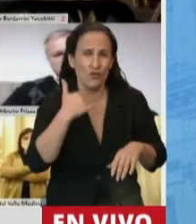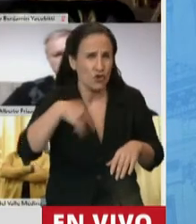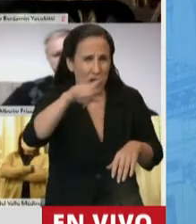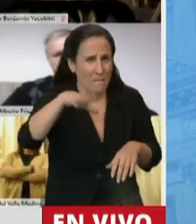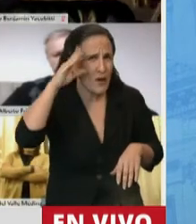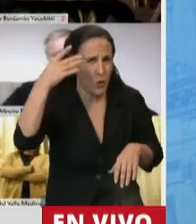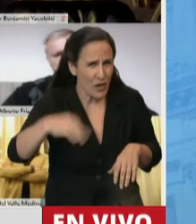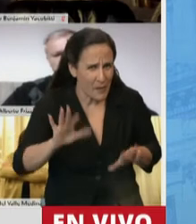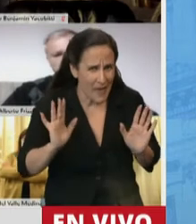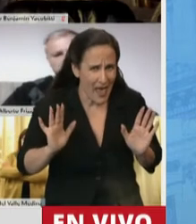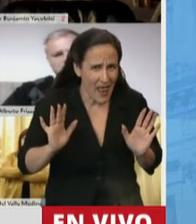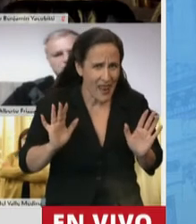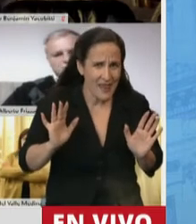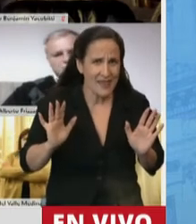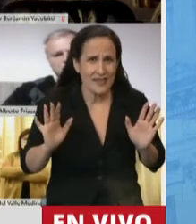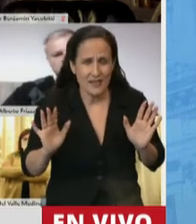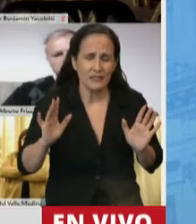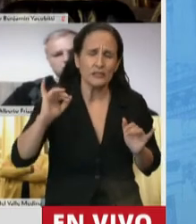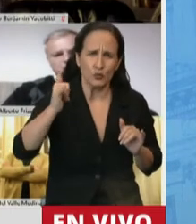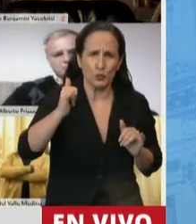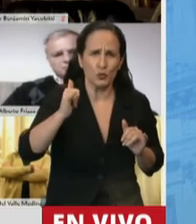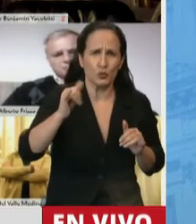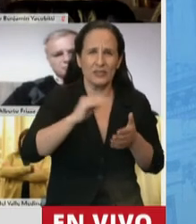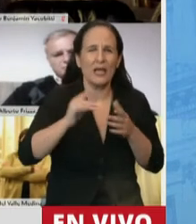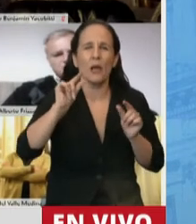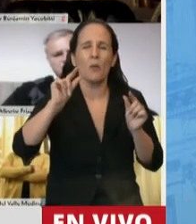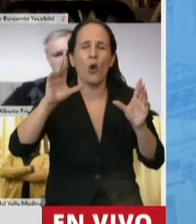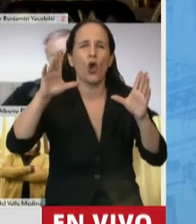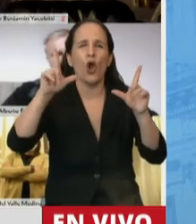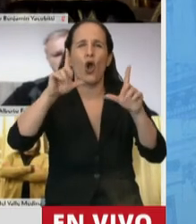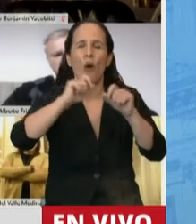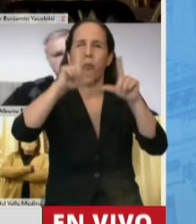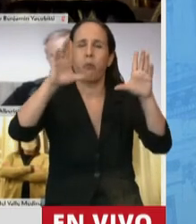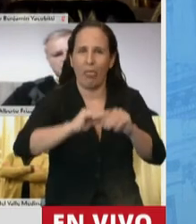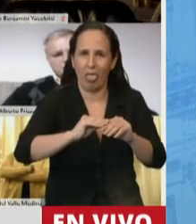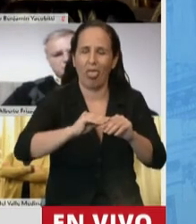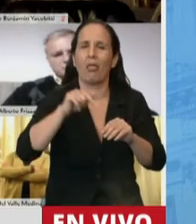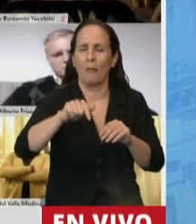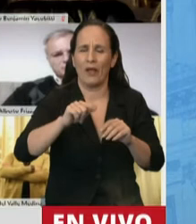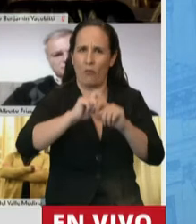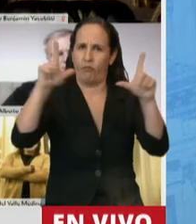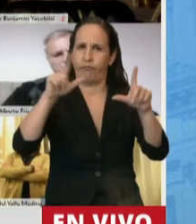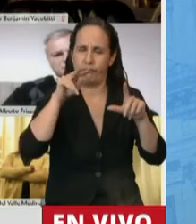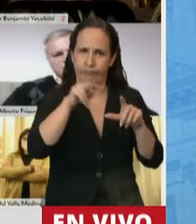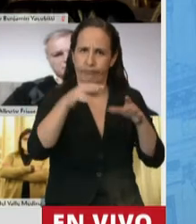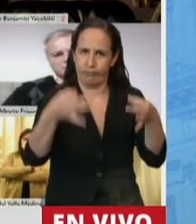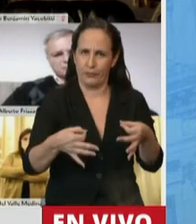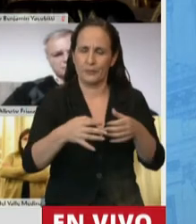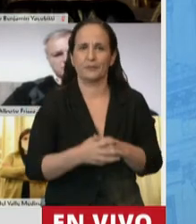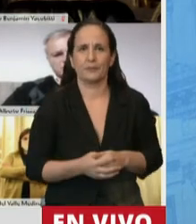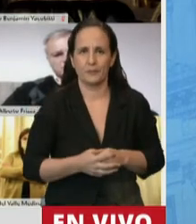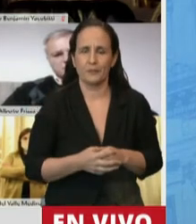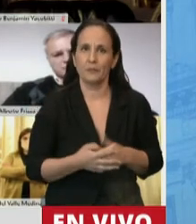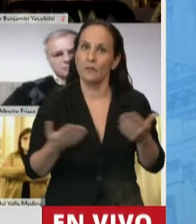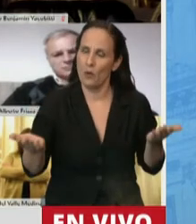escucha, se me escucha bien. Sí, diputada, se había ido la imagen, pero ya ha regresado. Está bien. Bueno, nos